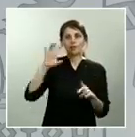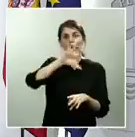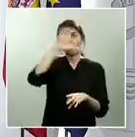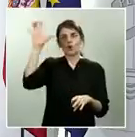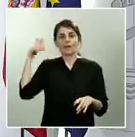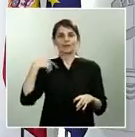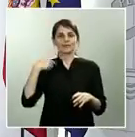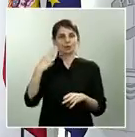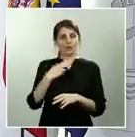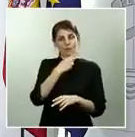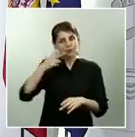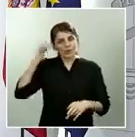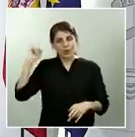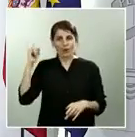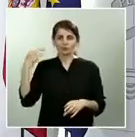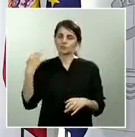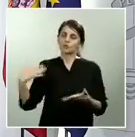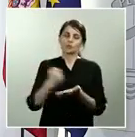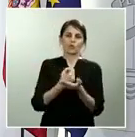.es